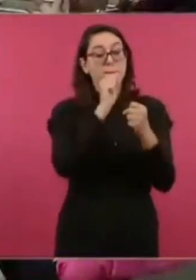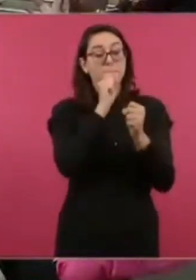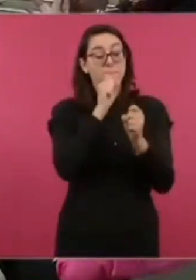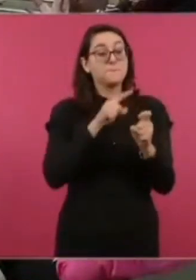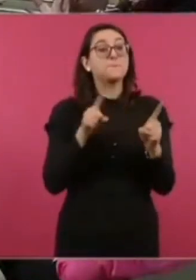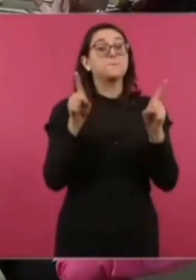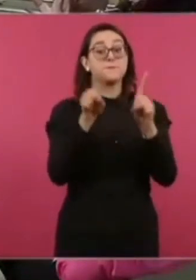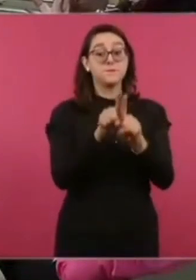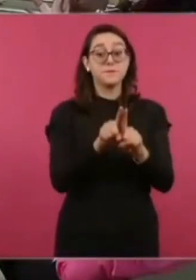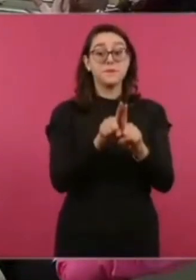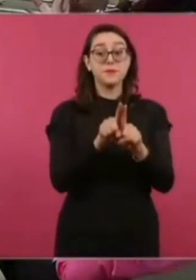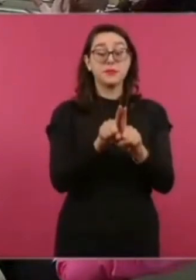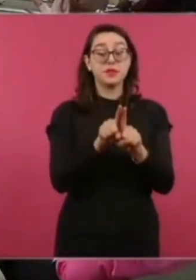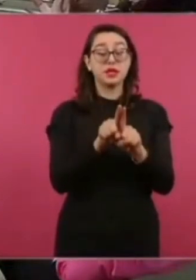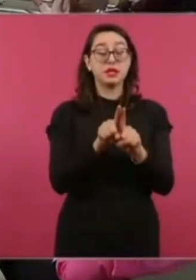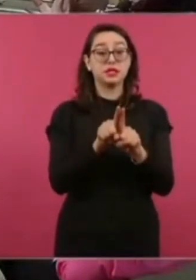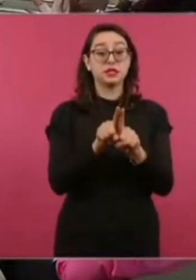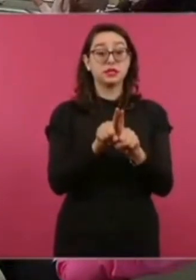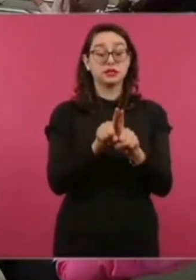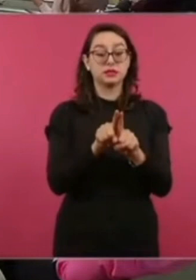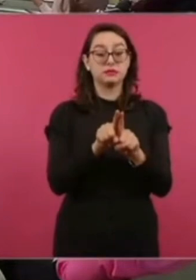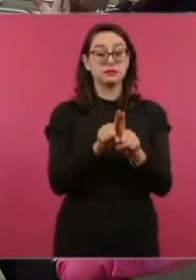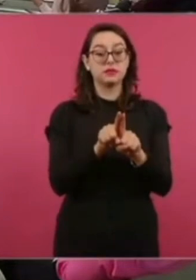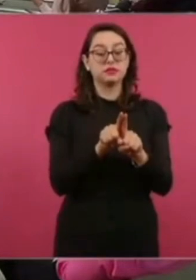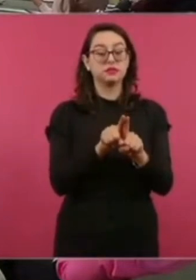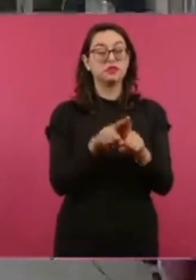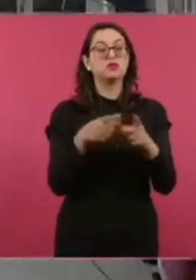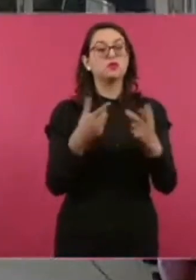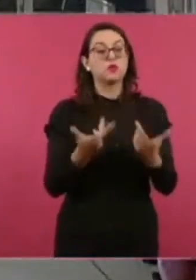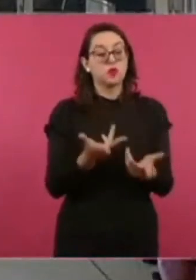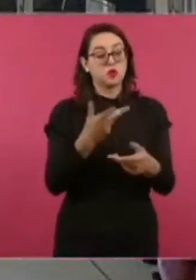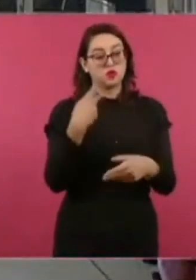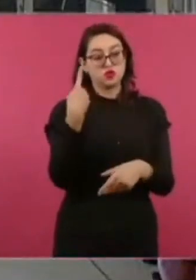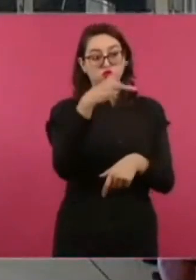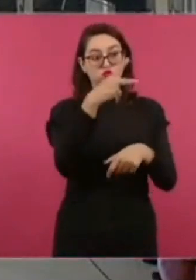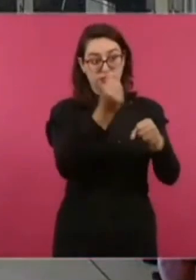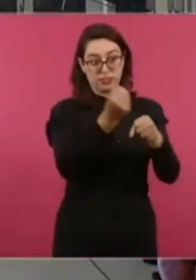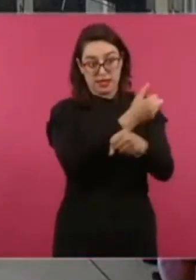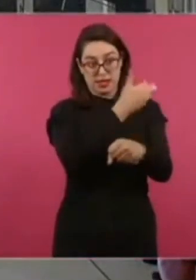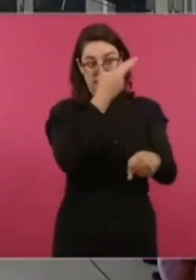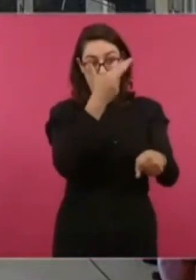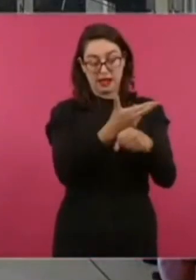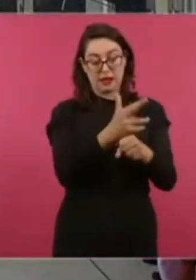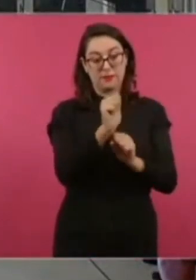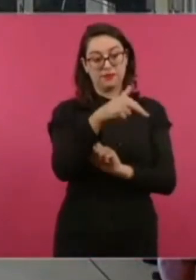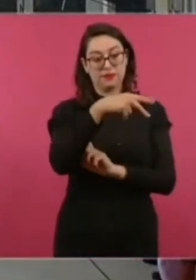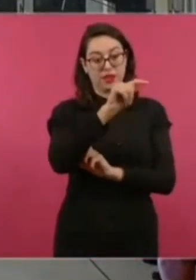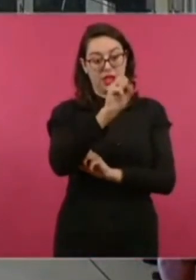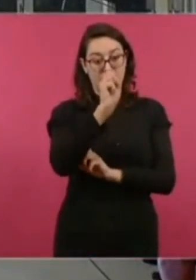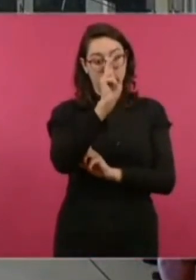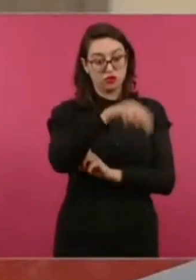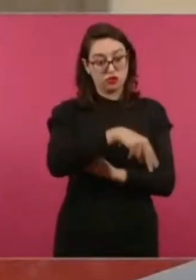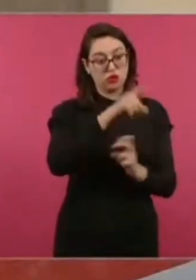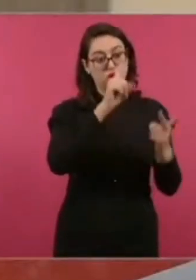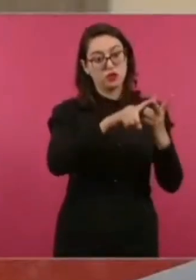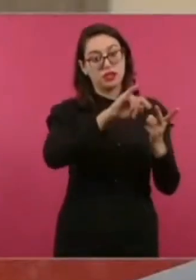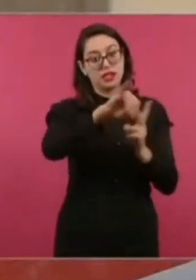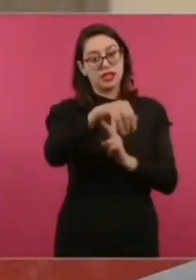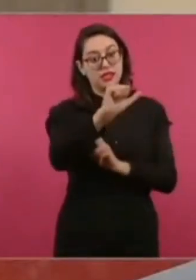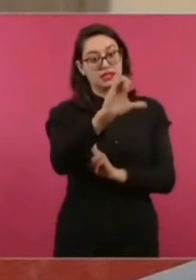de Anton Blinken, secretario de Estado, y Jack Shulivan,